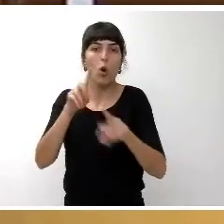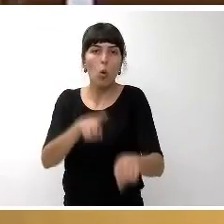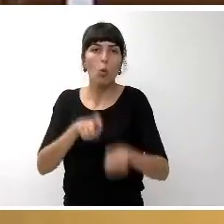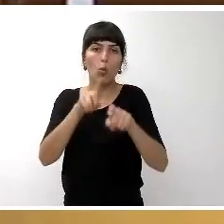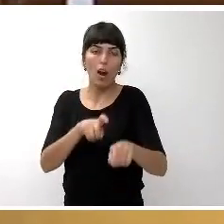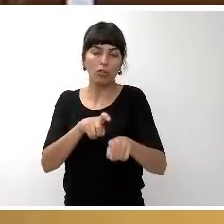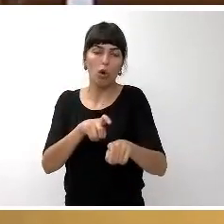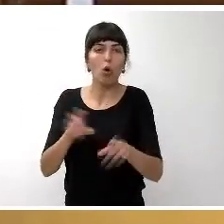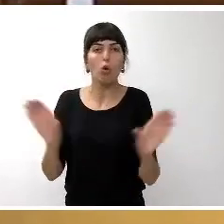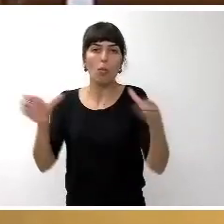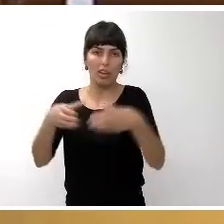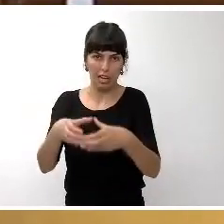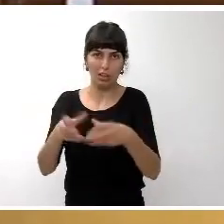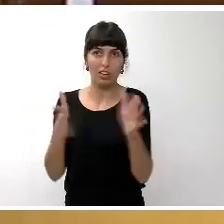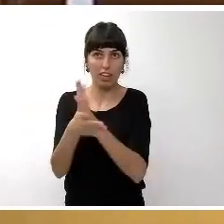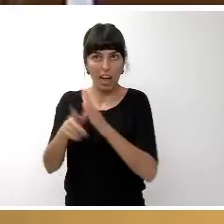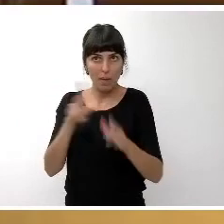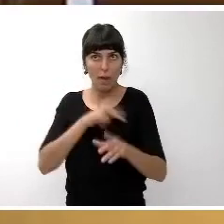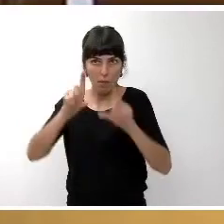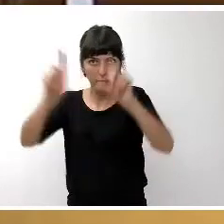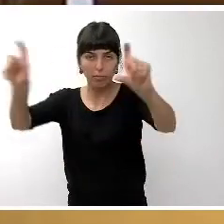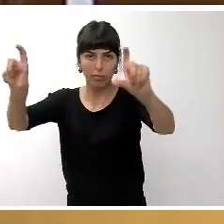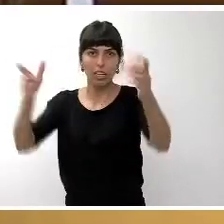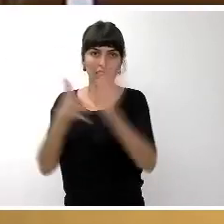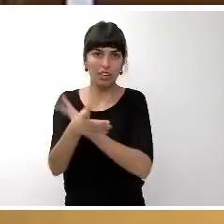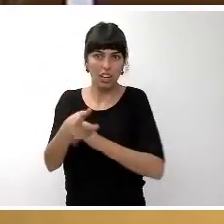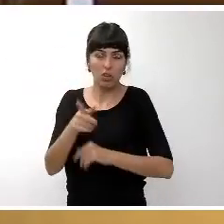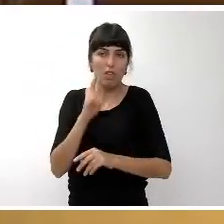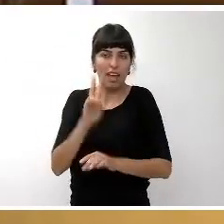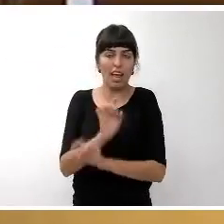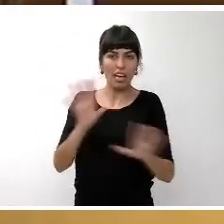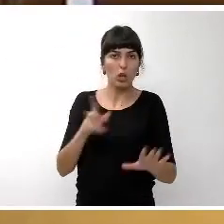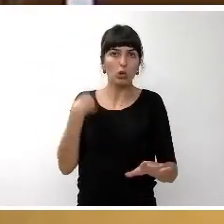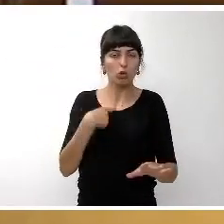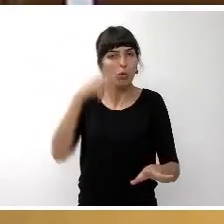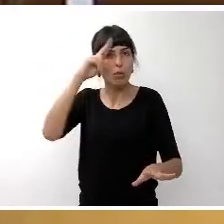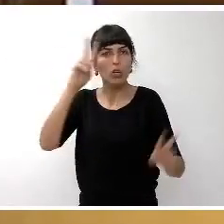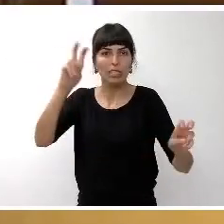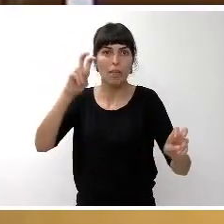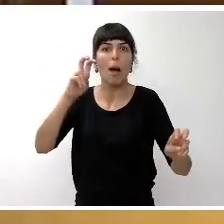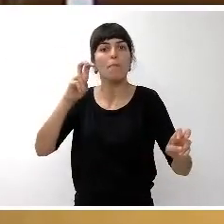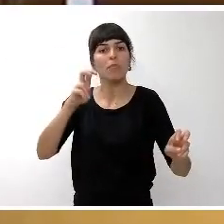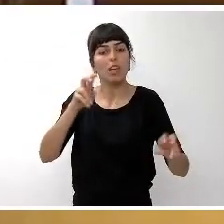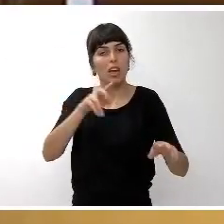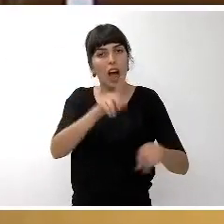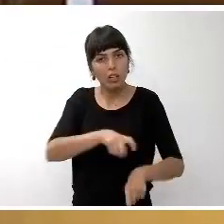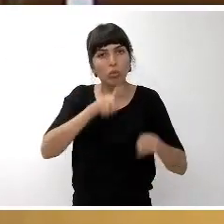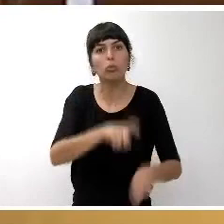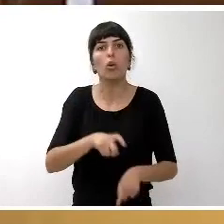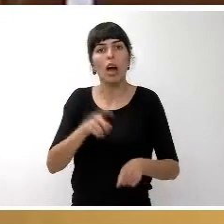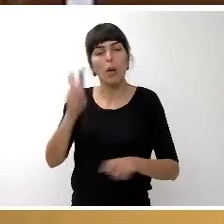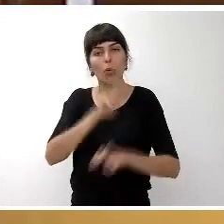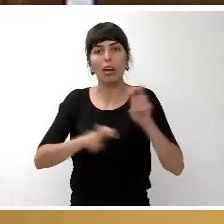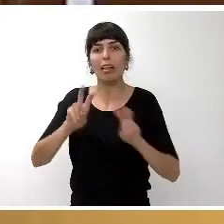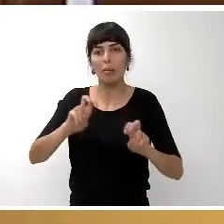eso refleja que efectivamente estamos preocupados por la comunidad, por la agricultura, por la búsqueda de bienestar a